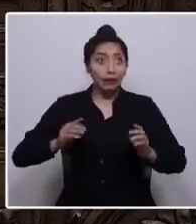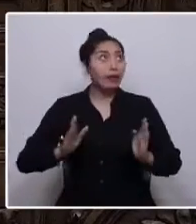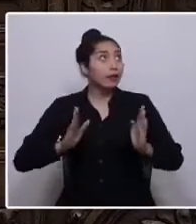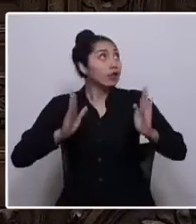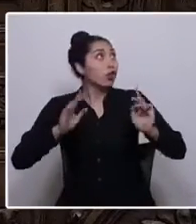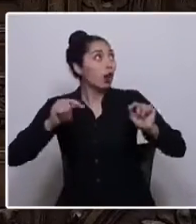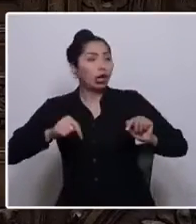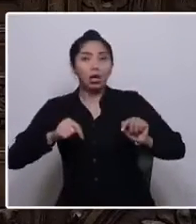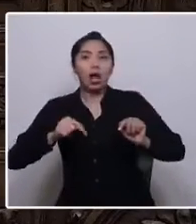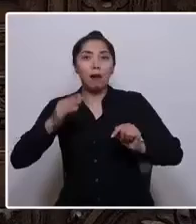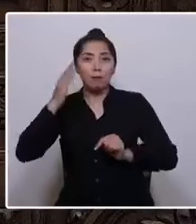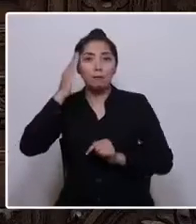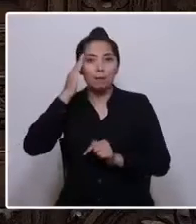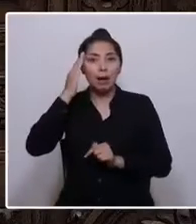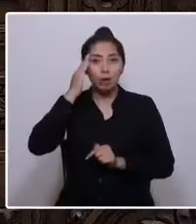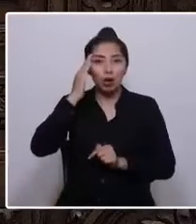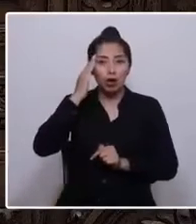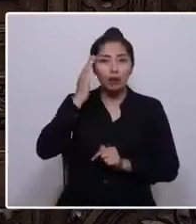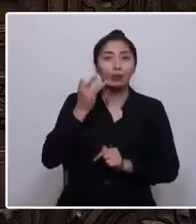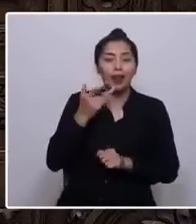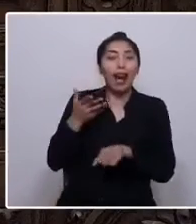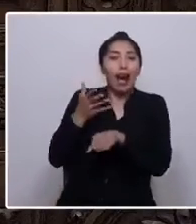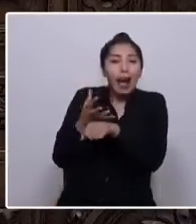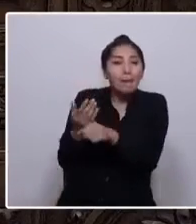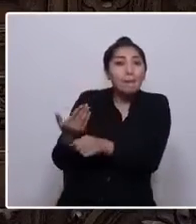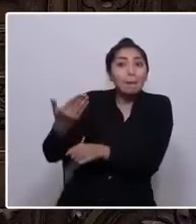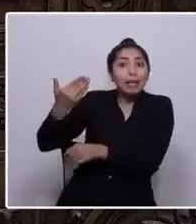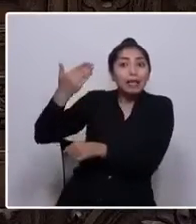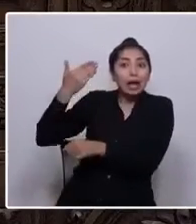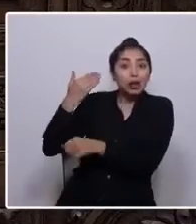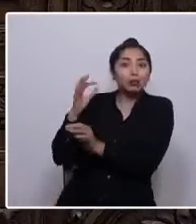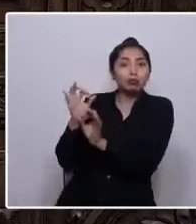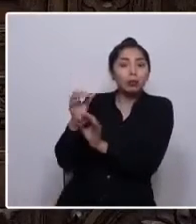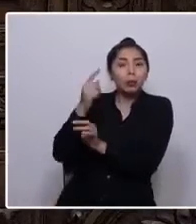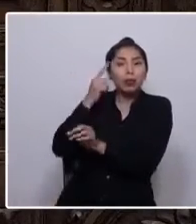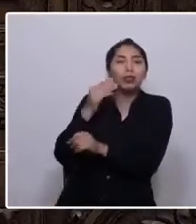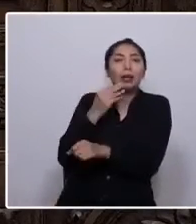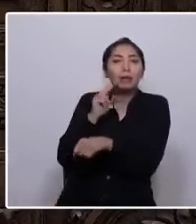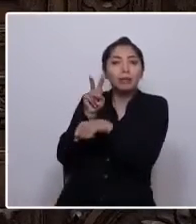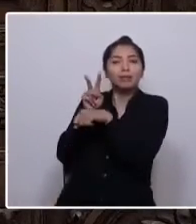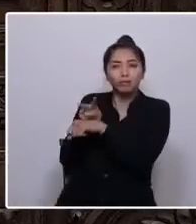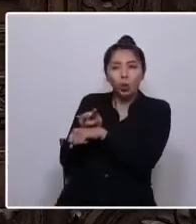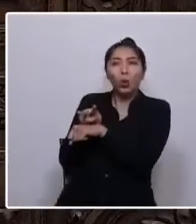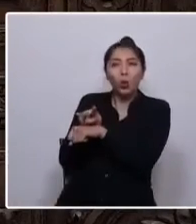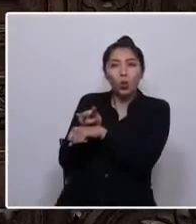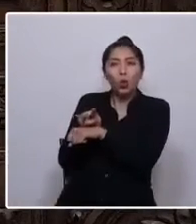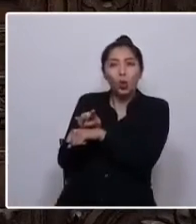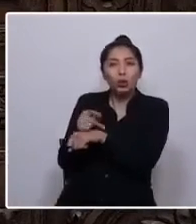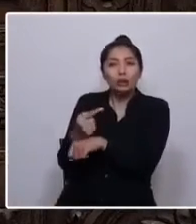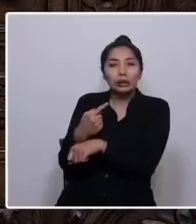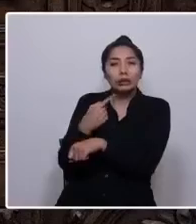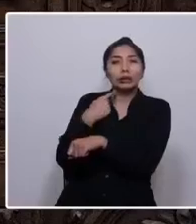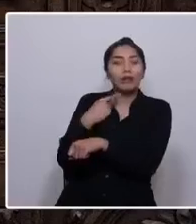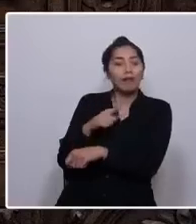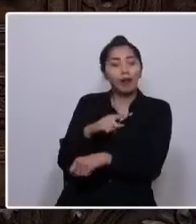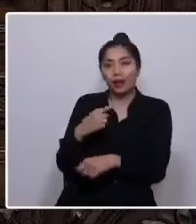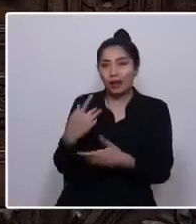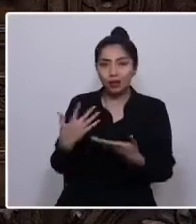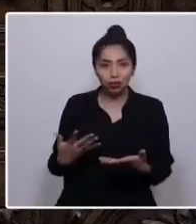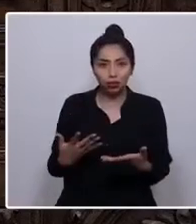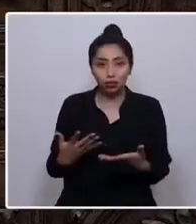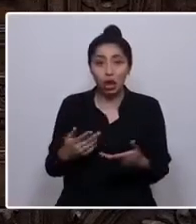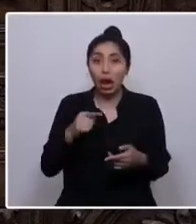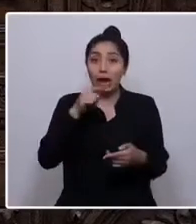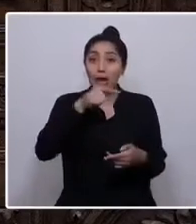aquí han pasado proyectos memorables, pero también es testigo de fracasos y frustraciones. Al lado, en el Senado se